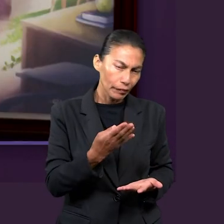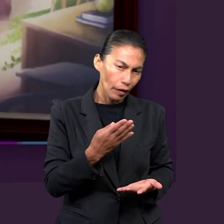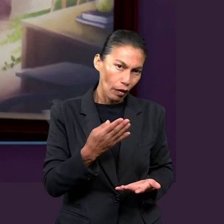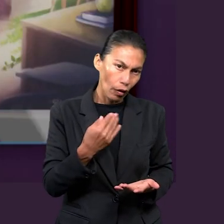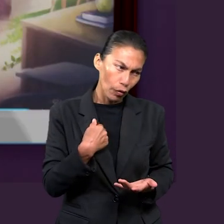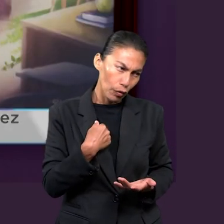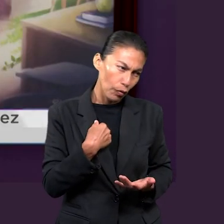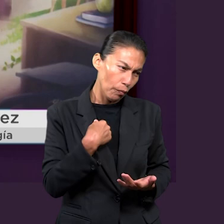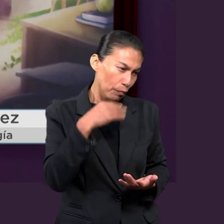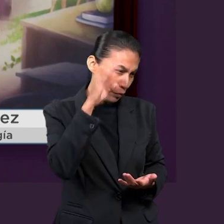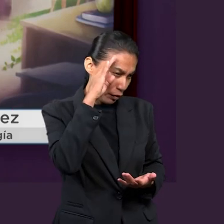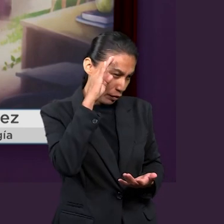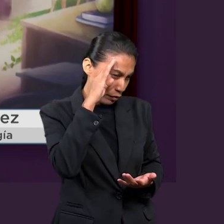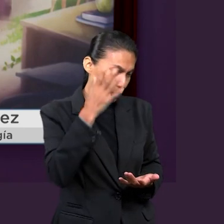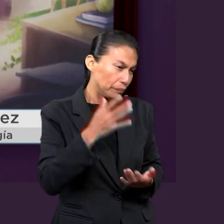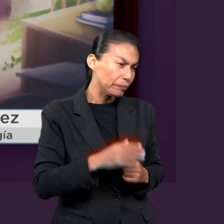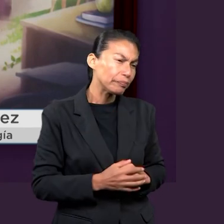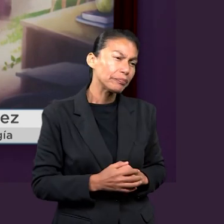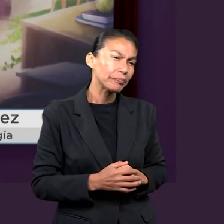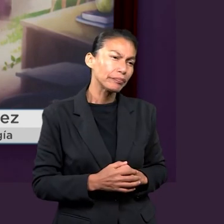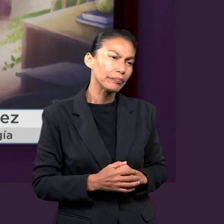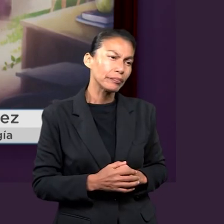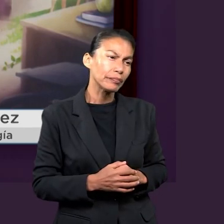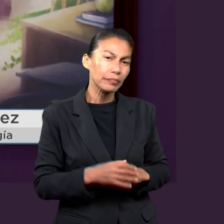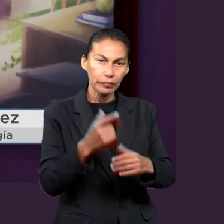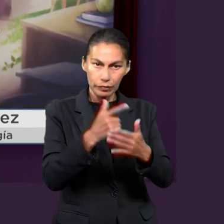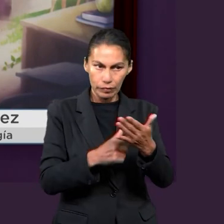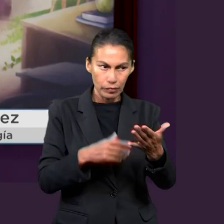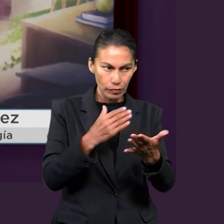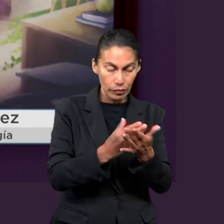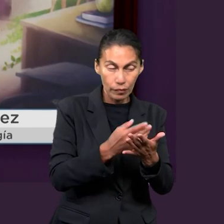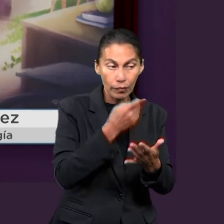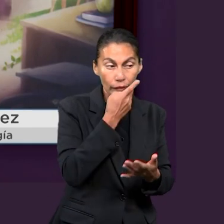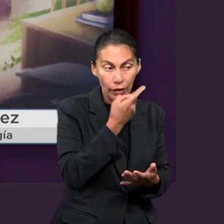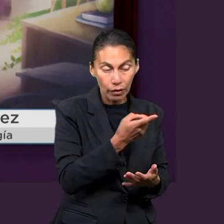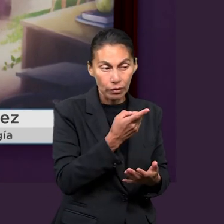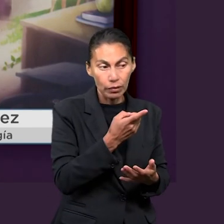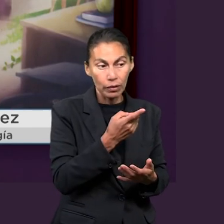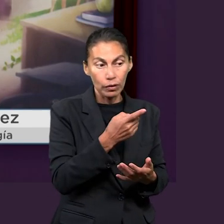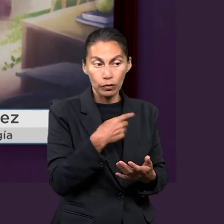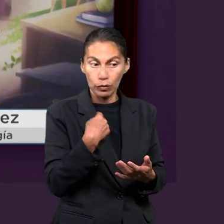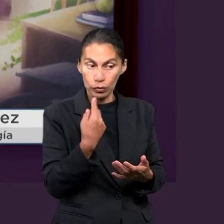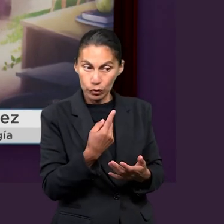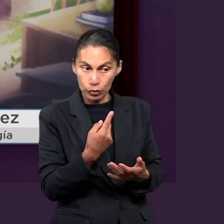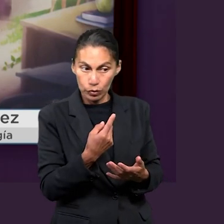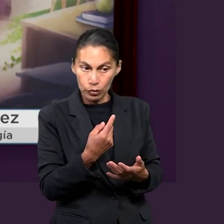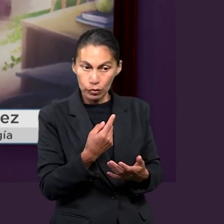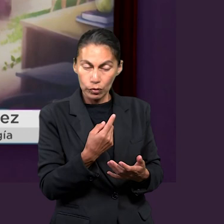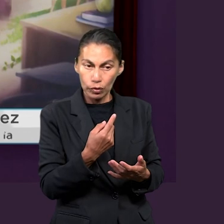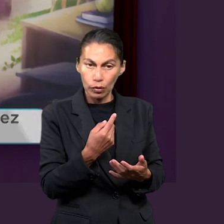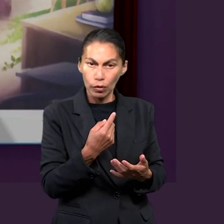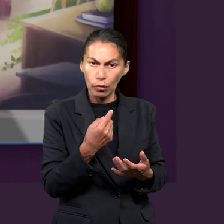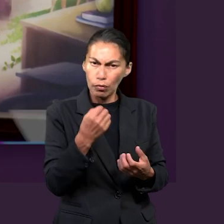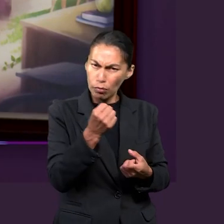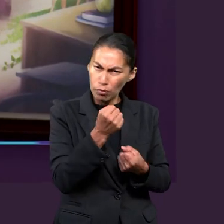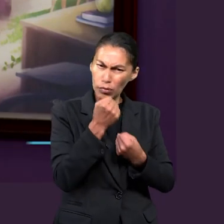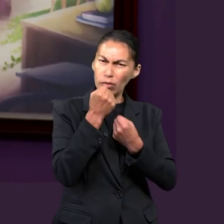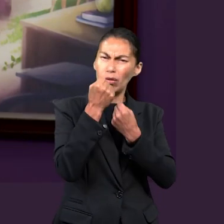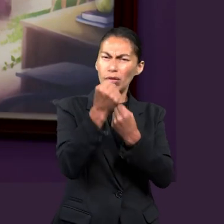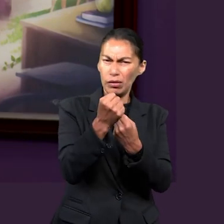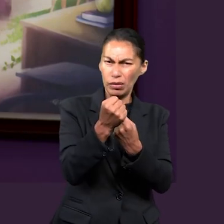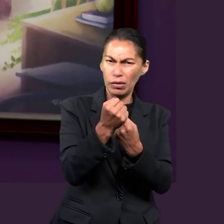Bueno, yo pienso algo de esto, ¿no? La lección menciona acerca de que nos enfrentamos a